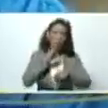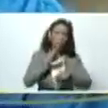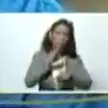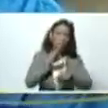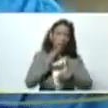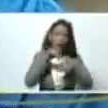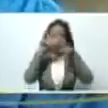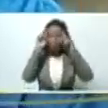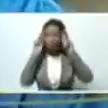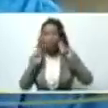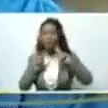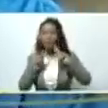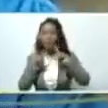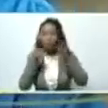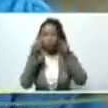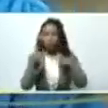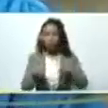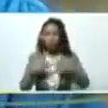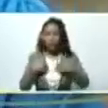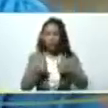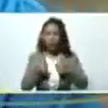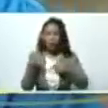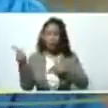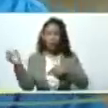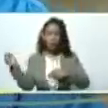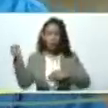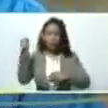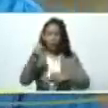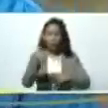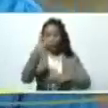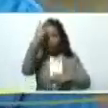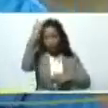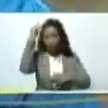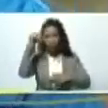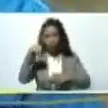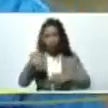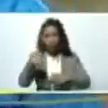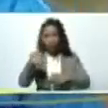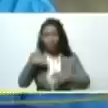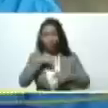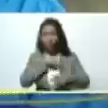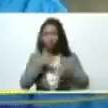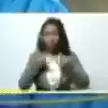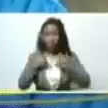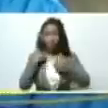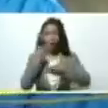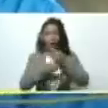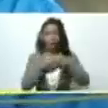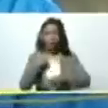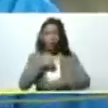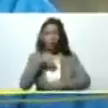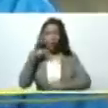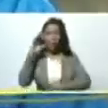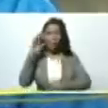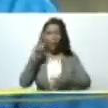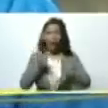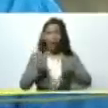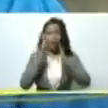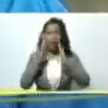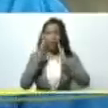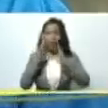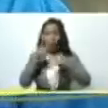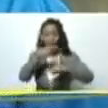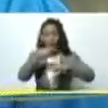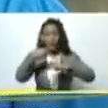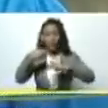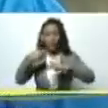bioinsumos a los insumos sanos esto que nos está trayendo TARET acá y lo que estamos haciendo nosotros en nuestra planta de biofertilizantes